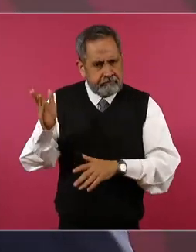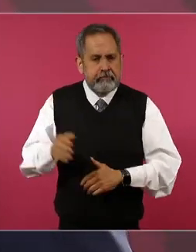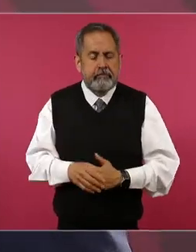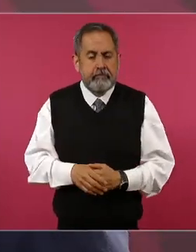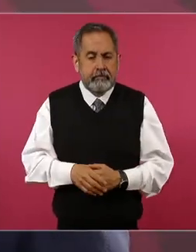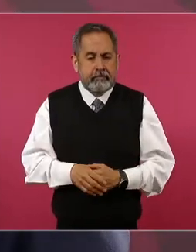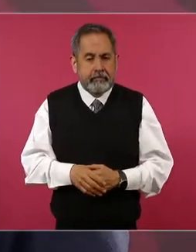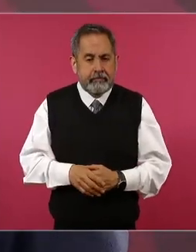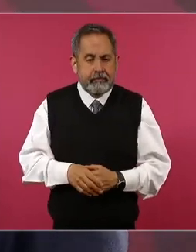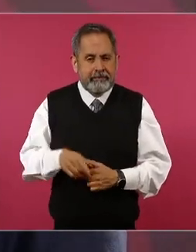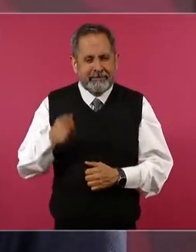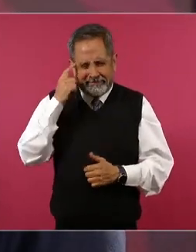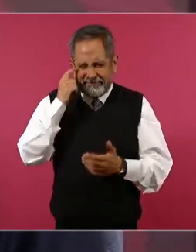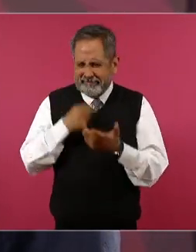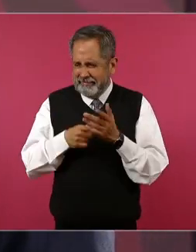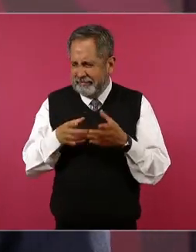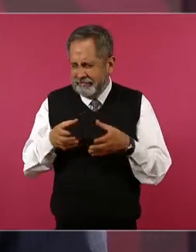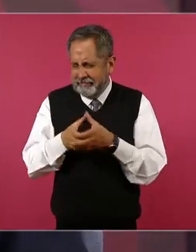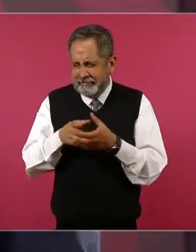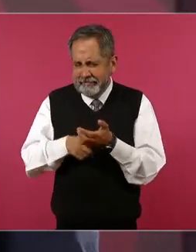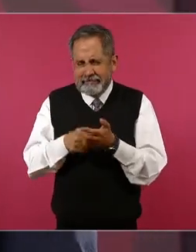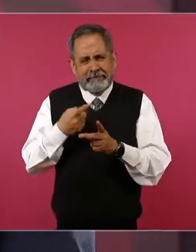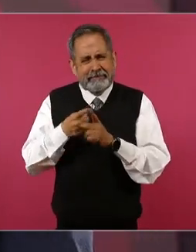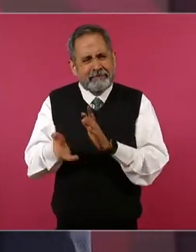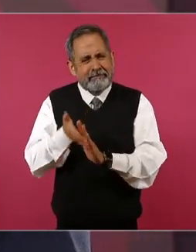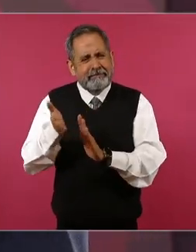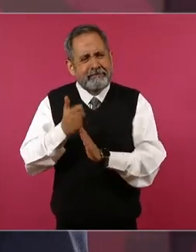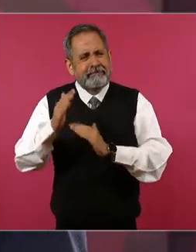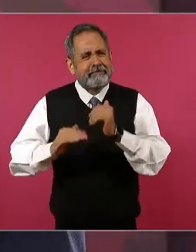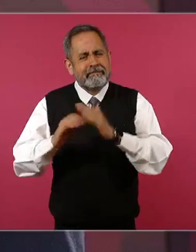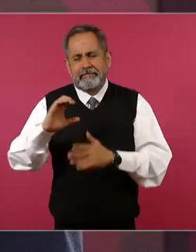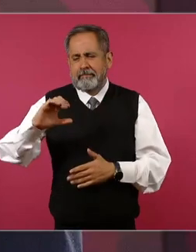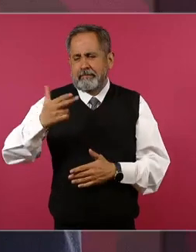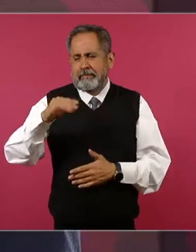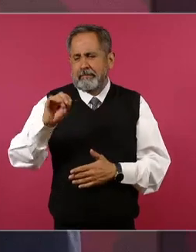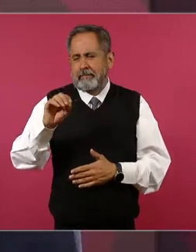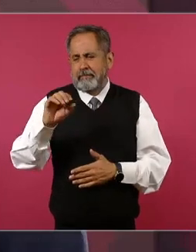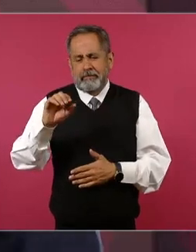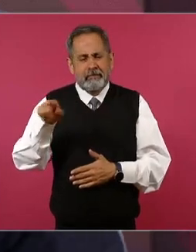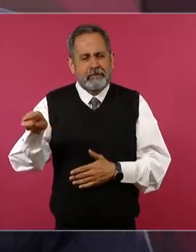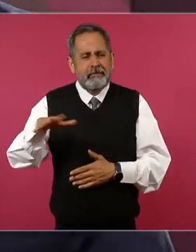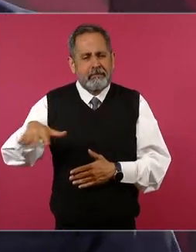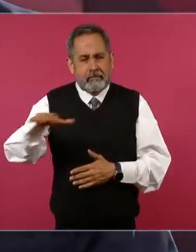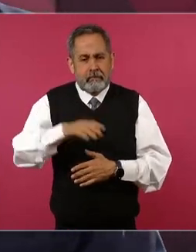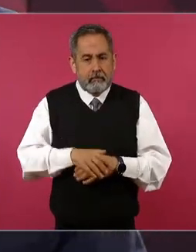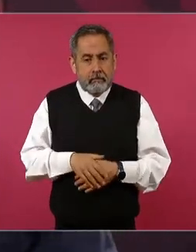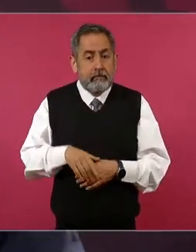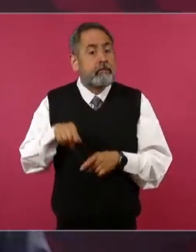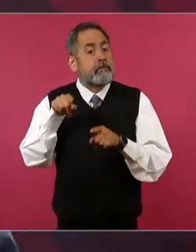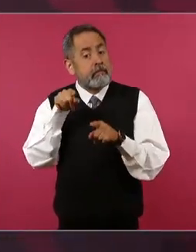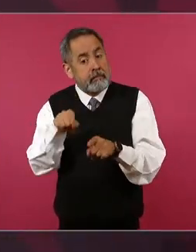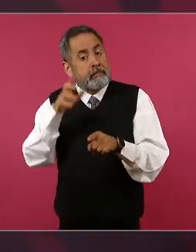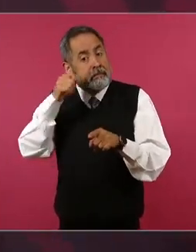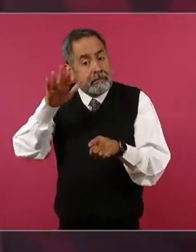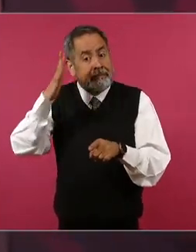estaban haciendo yo creo que Chico Asen me aparece y resulta que era el líder